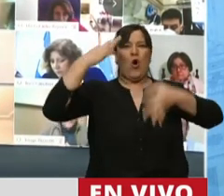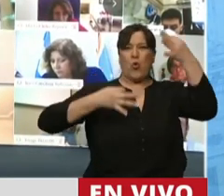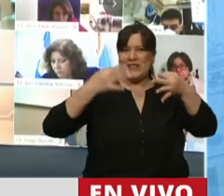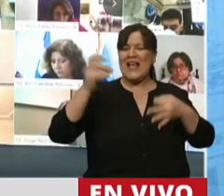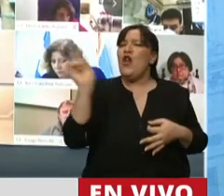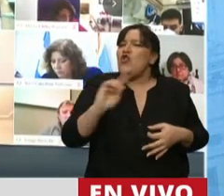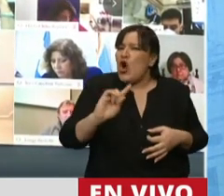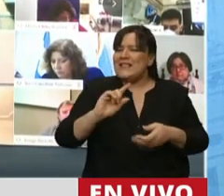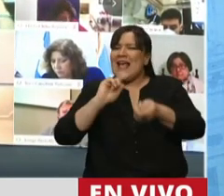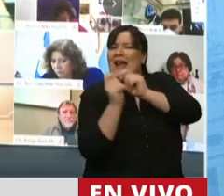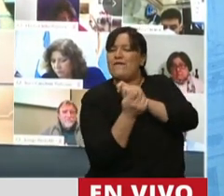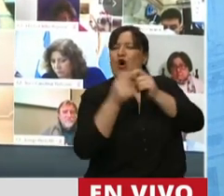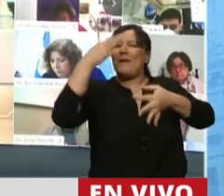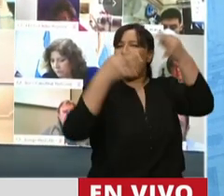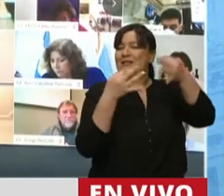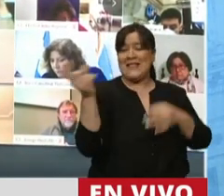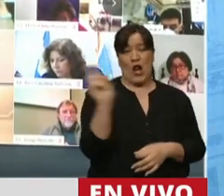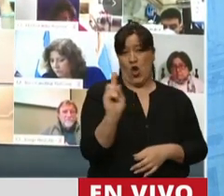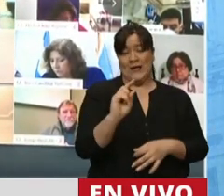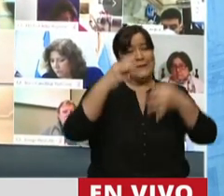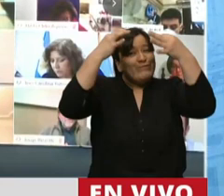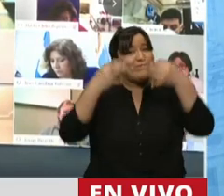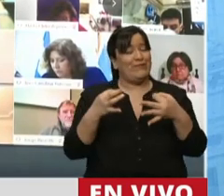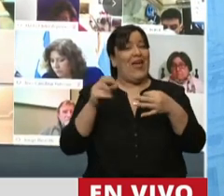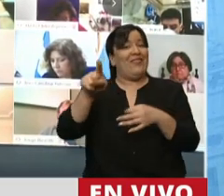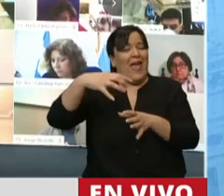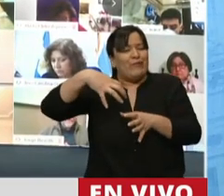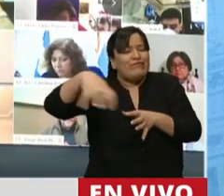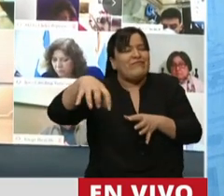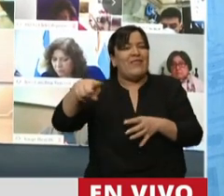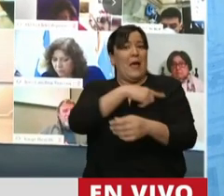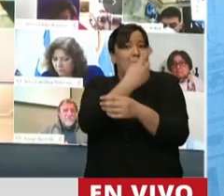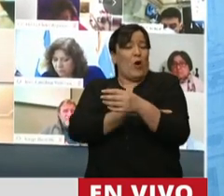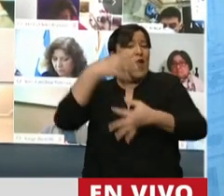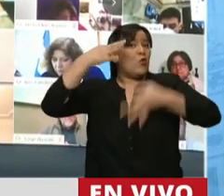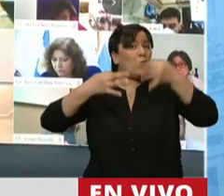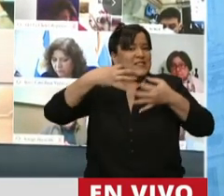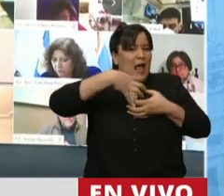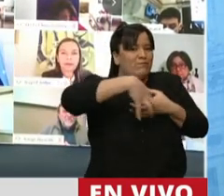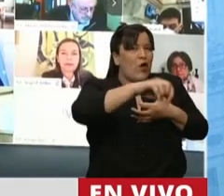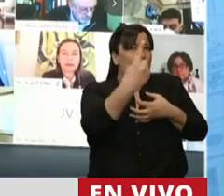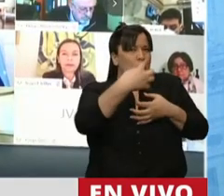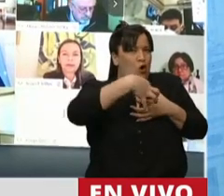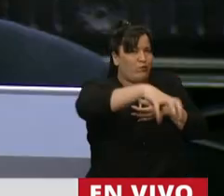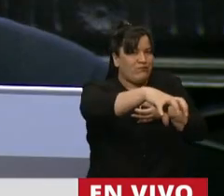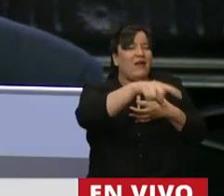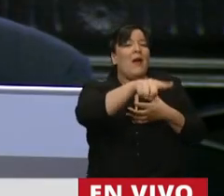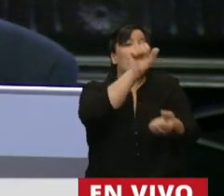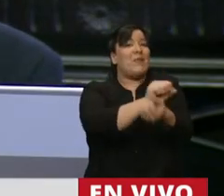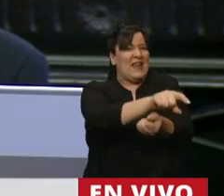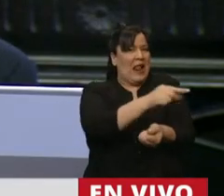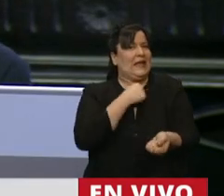no es la reforma judicial, sino es la reforma de un fuero del Poder Judicial, el fuero penal